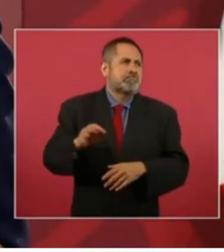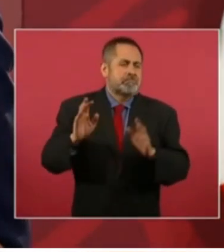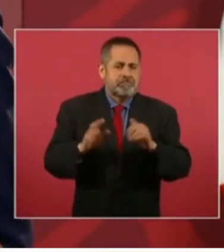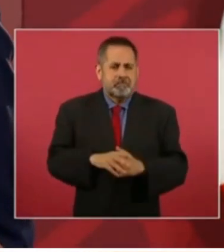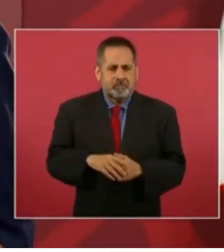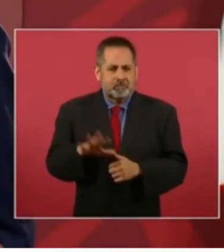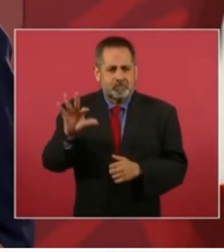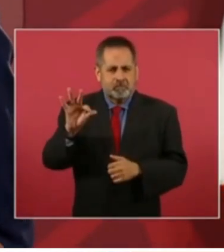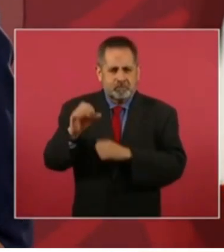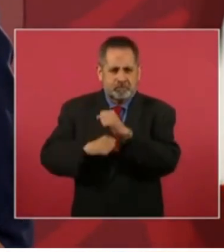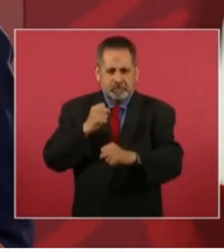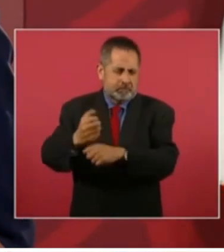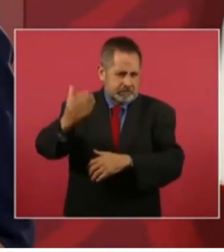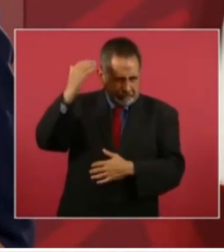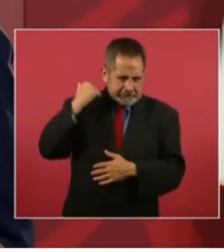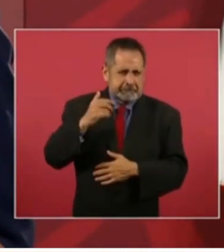casi 40 años